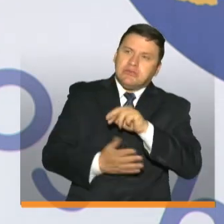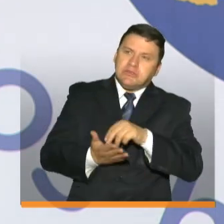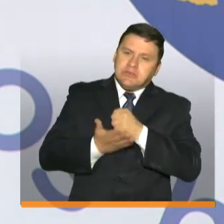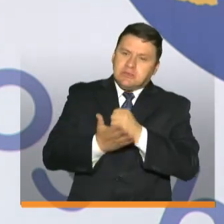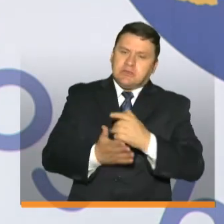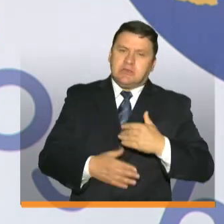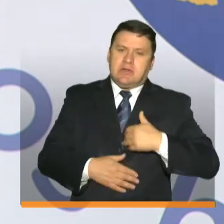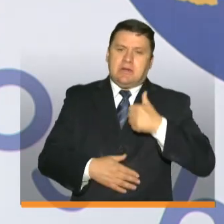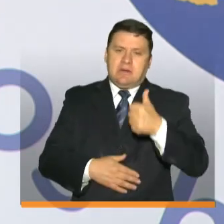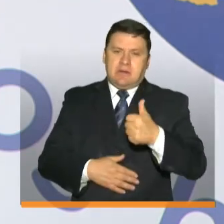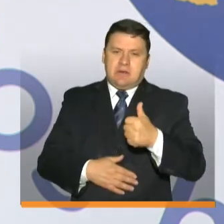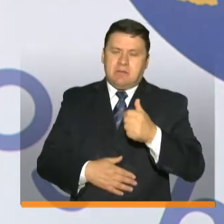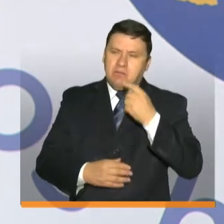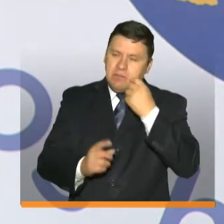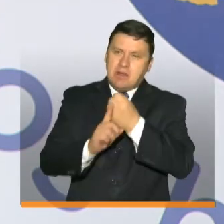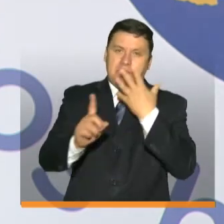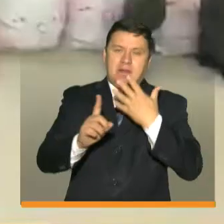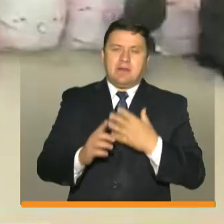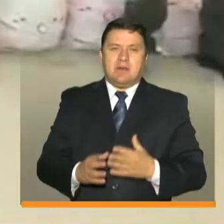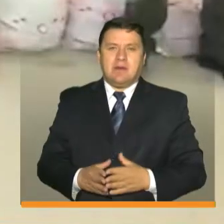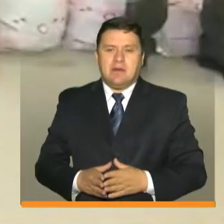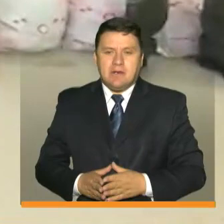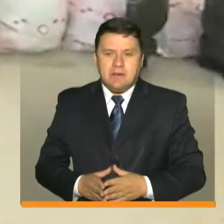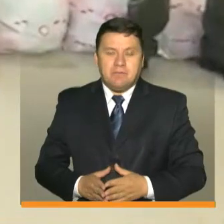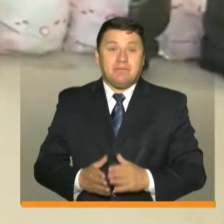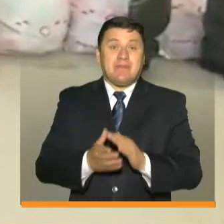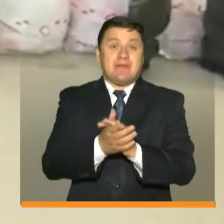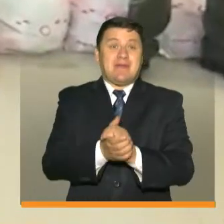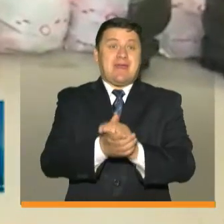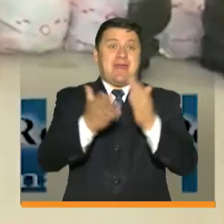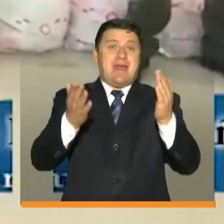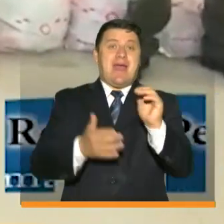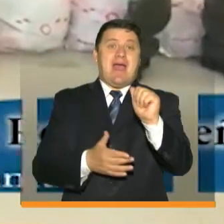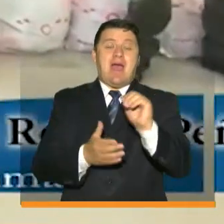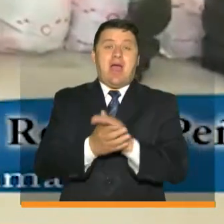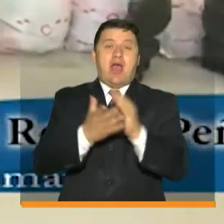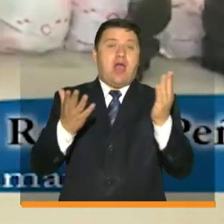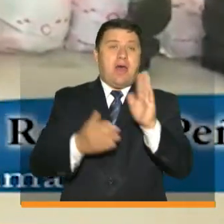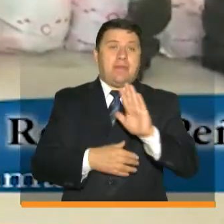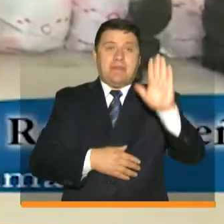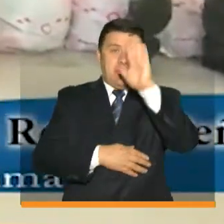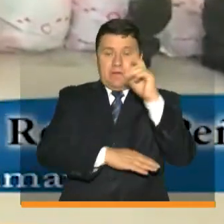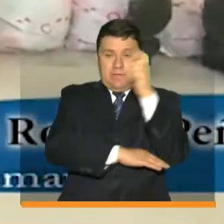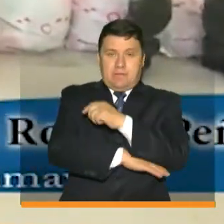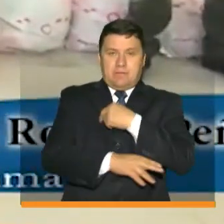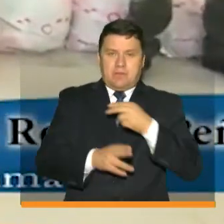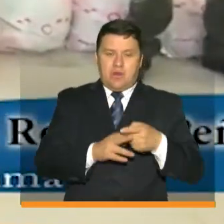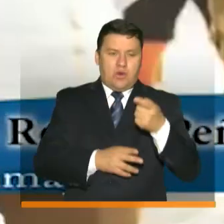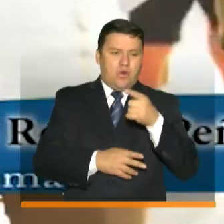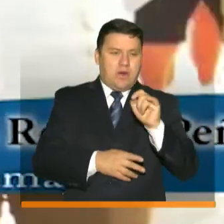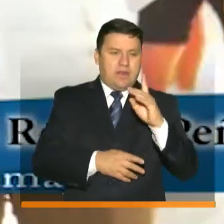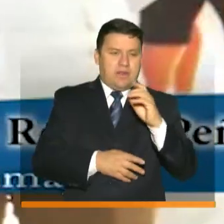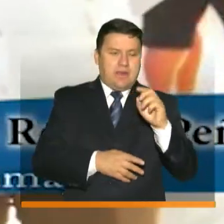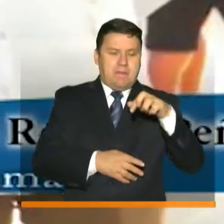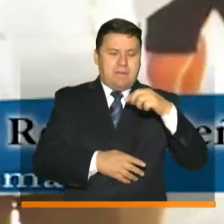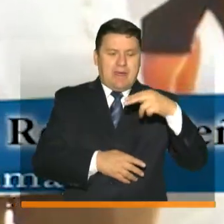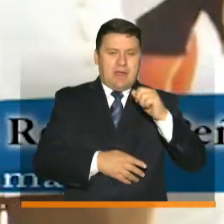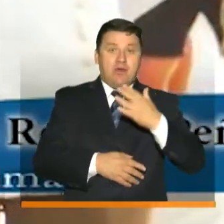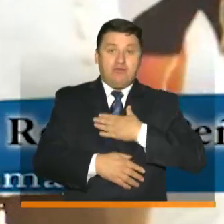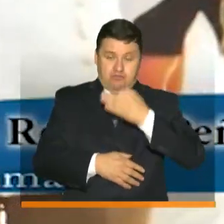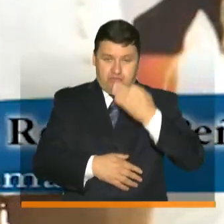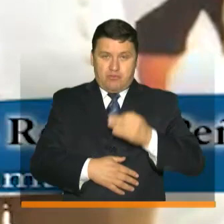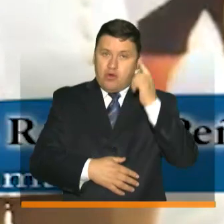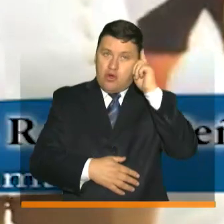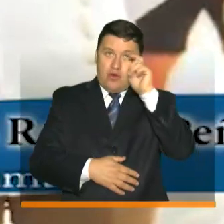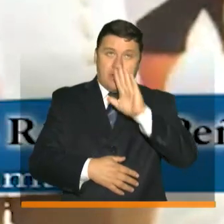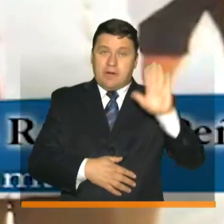nos hace bien impacta amigas y amigos del departamento del Putumayo les habla Juanerje Rosero Peña su gobernador